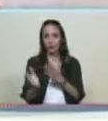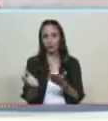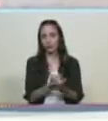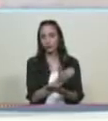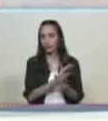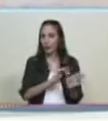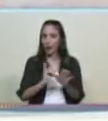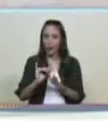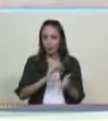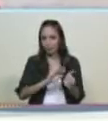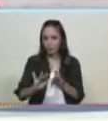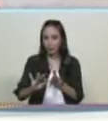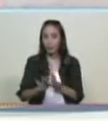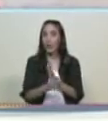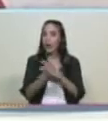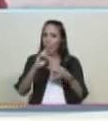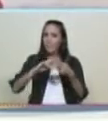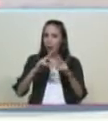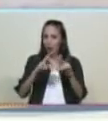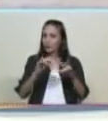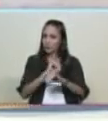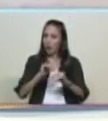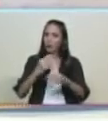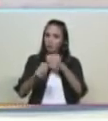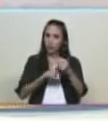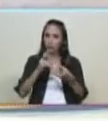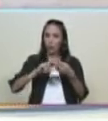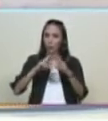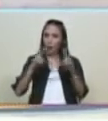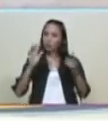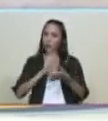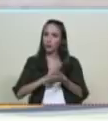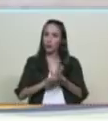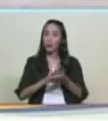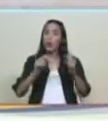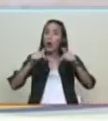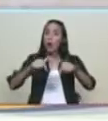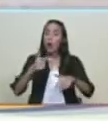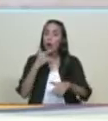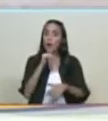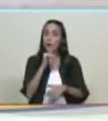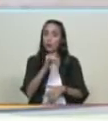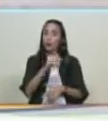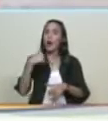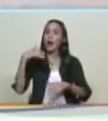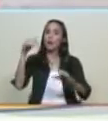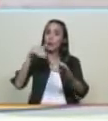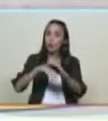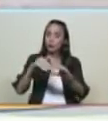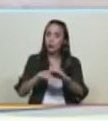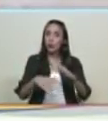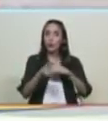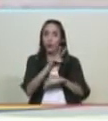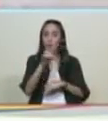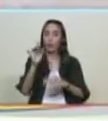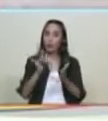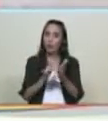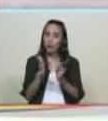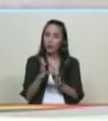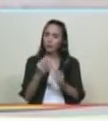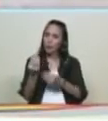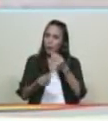y te daré la paz y la paz se hizo hoy te digo vamos a las elecciones del 22 de abril